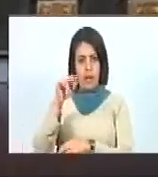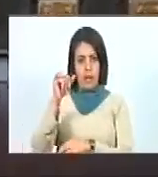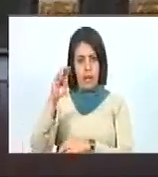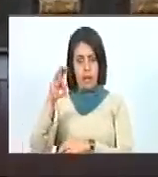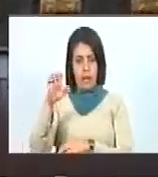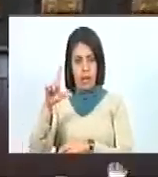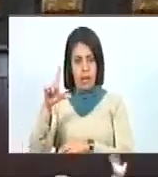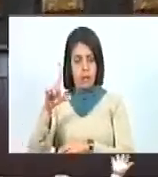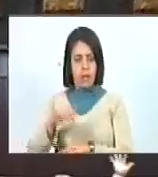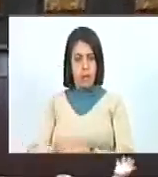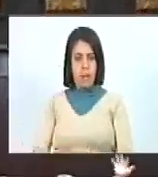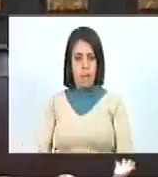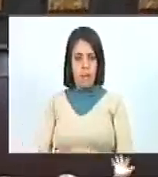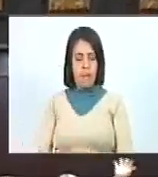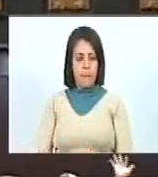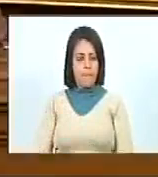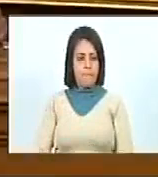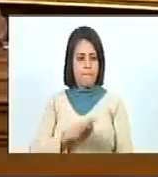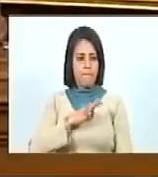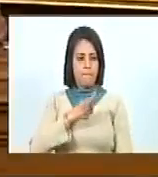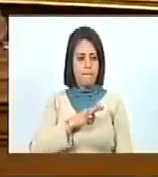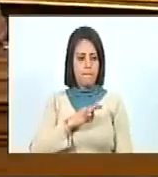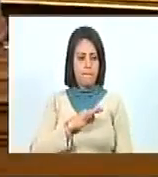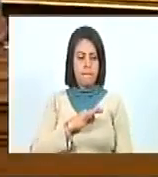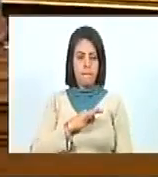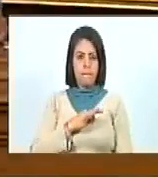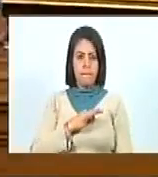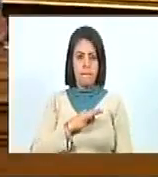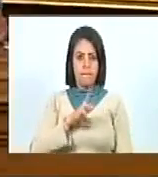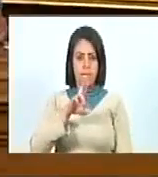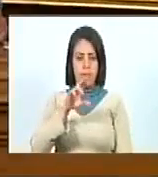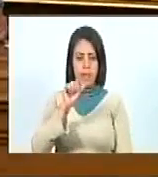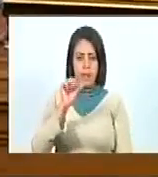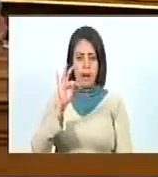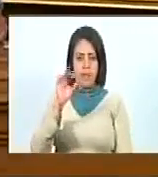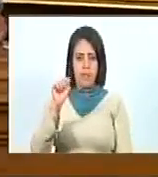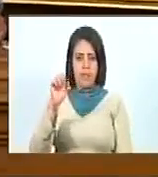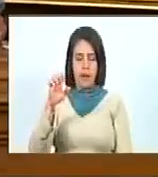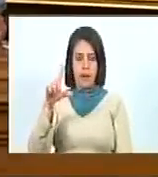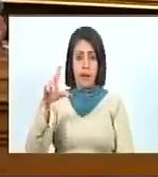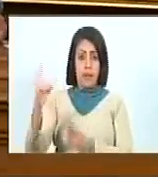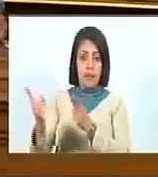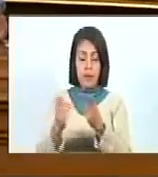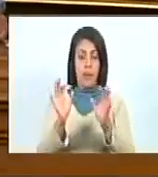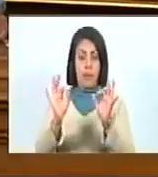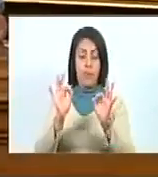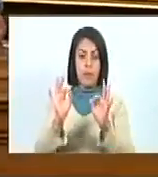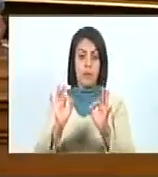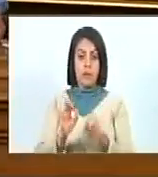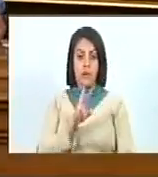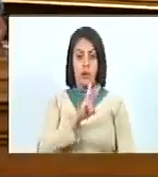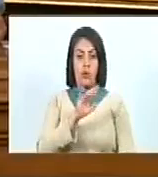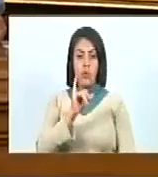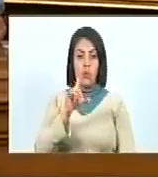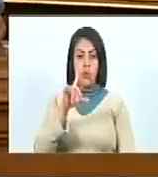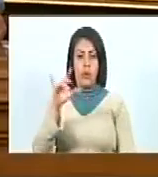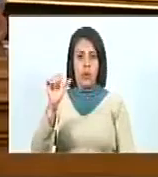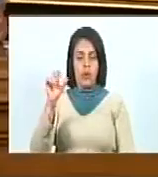Coltab Vivas Está El Señor Rafael Humberto Vivas Invitado Especial William